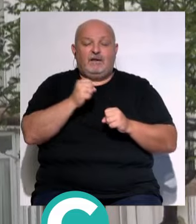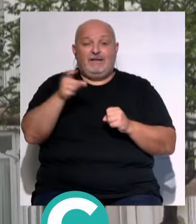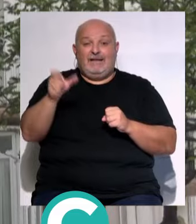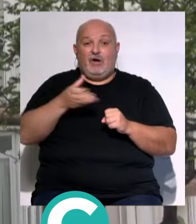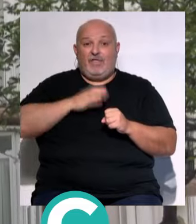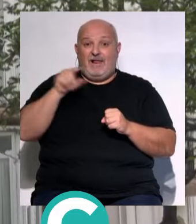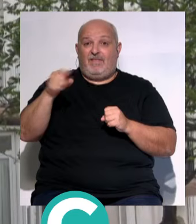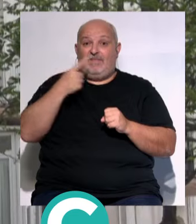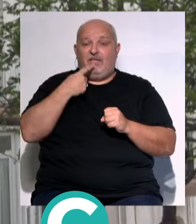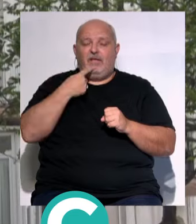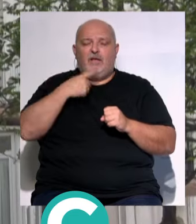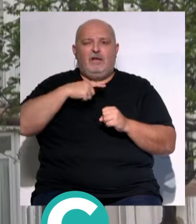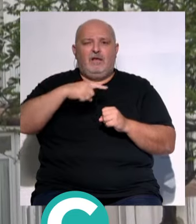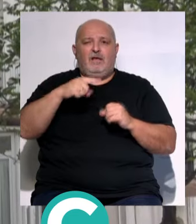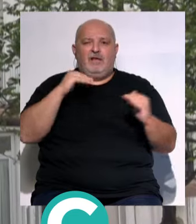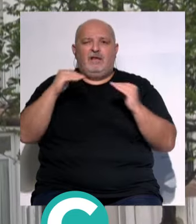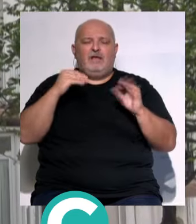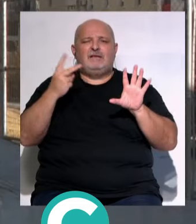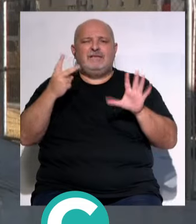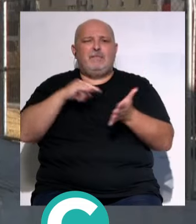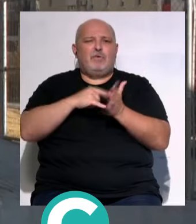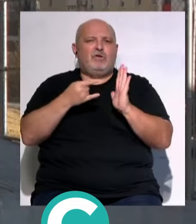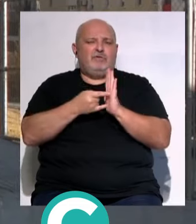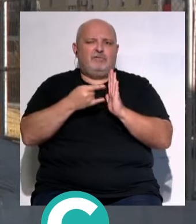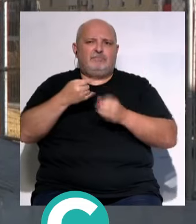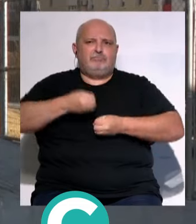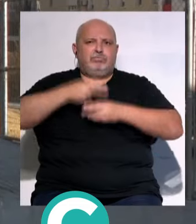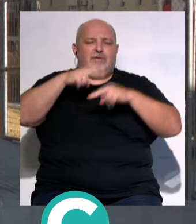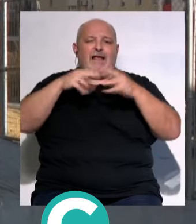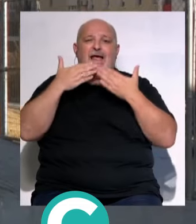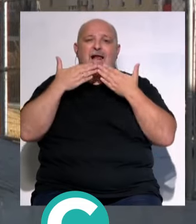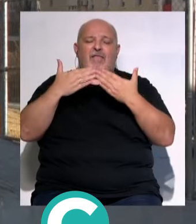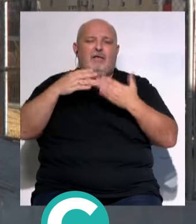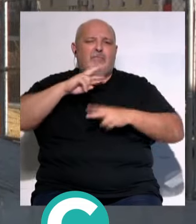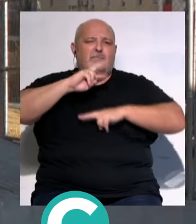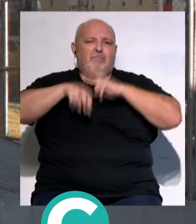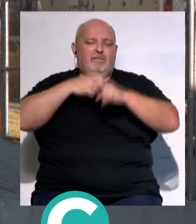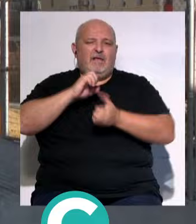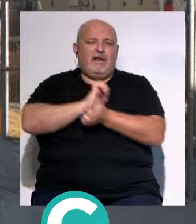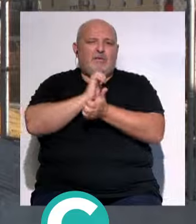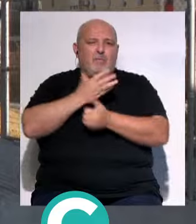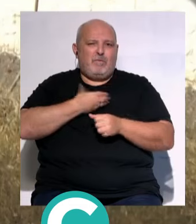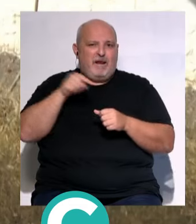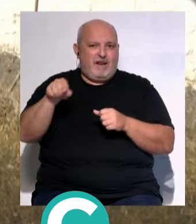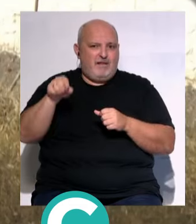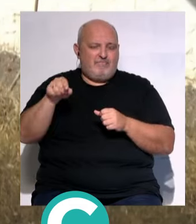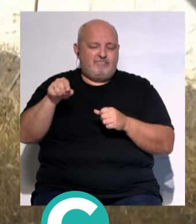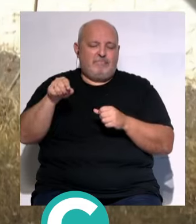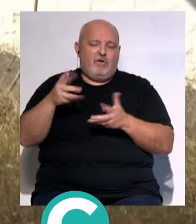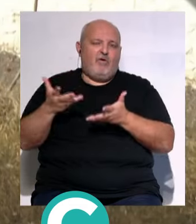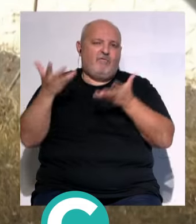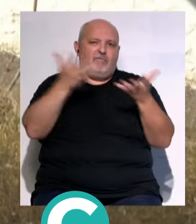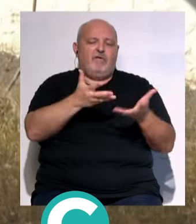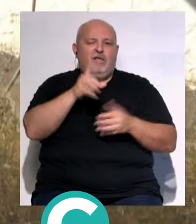recordado en esta evaluación... ...la ejecución en este tiempo... ...de siete proyectos de edificación... ...gracias a la modificación... ...del crédito municipal... ...lo que permitirá